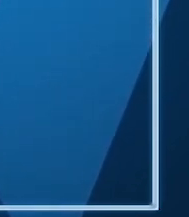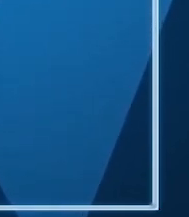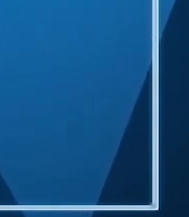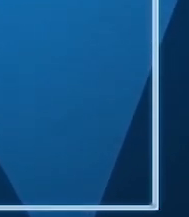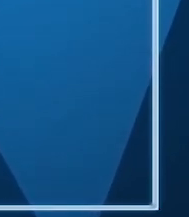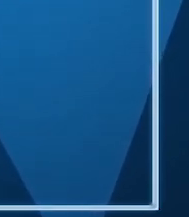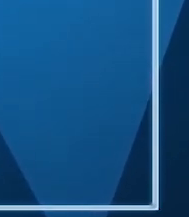Gracias